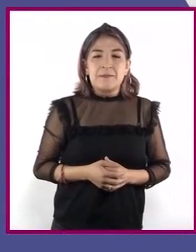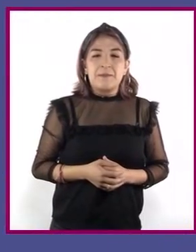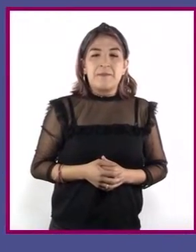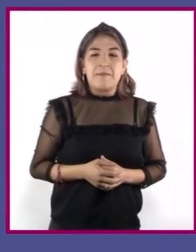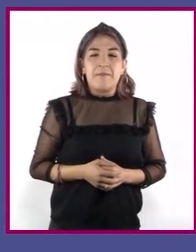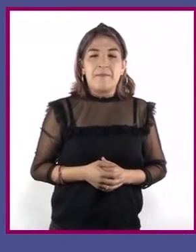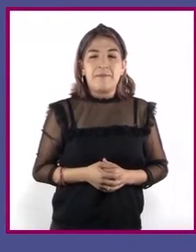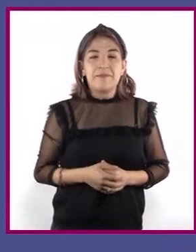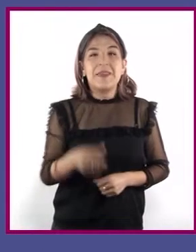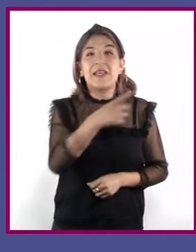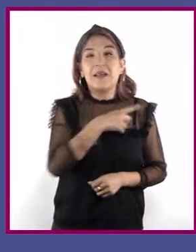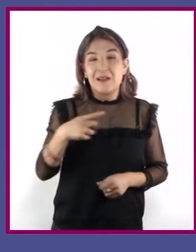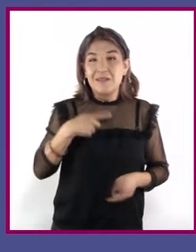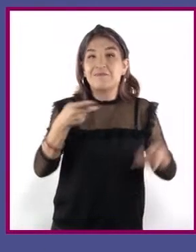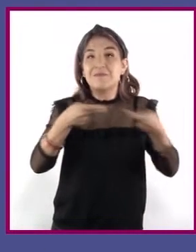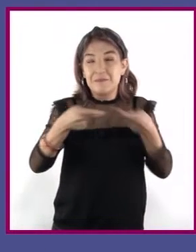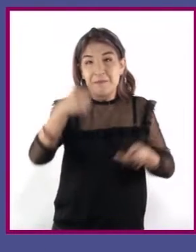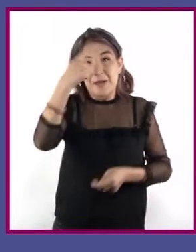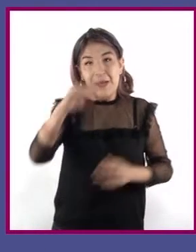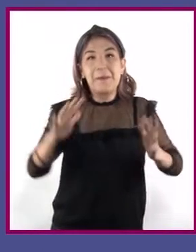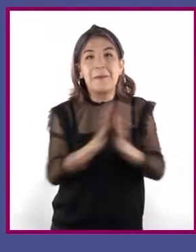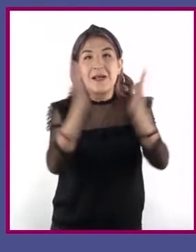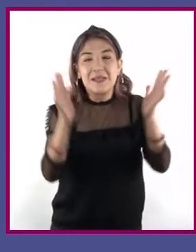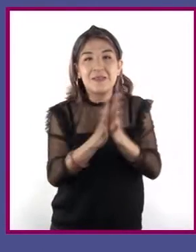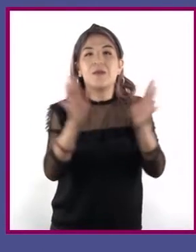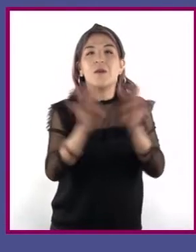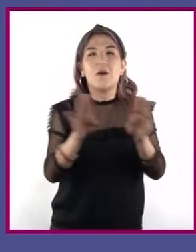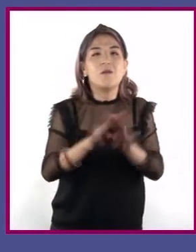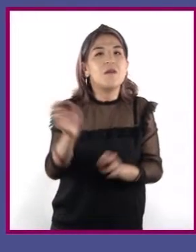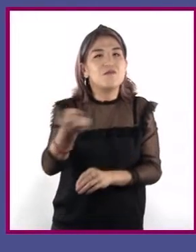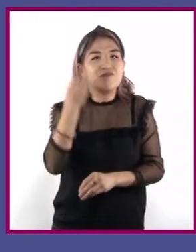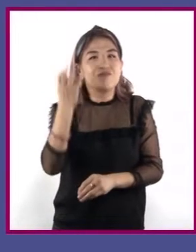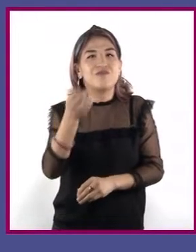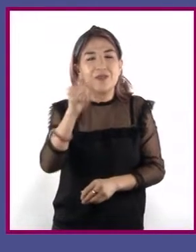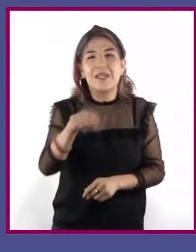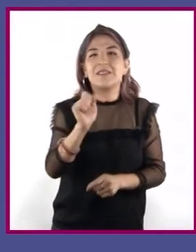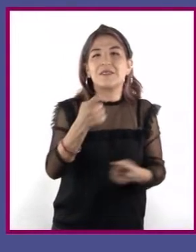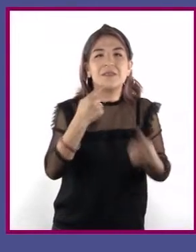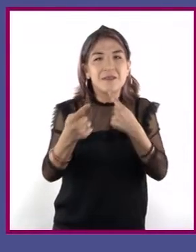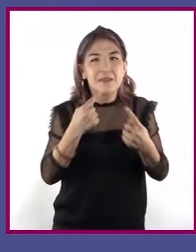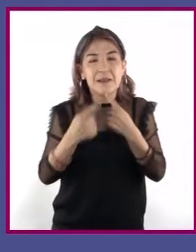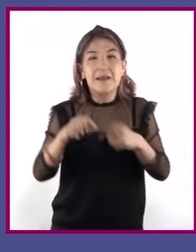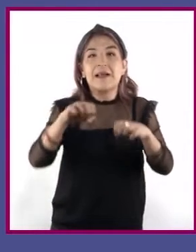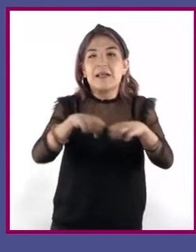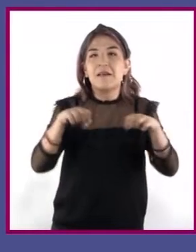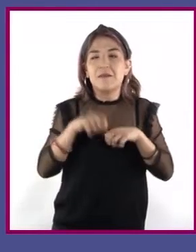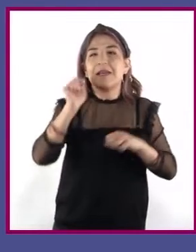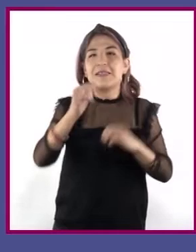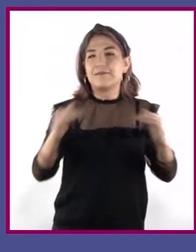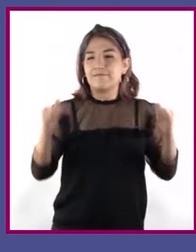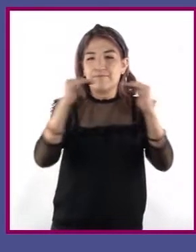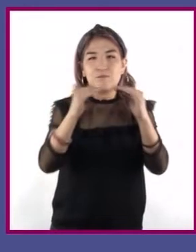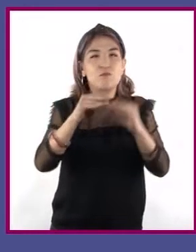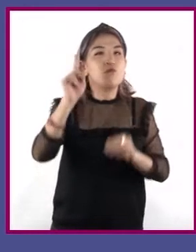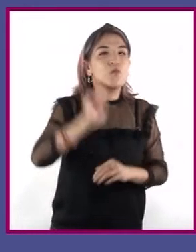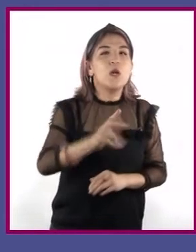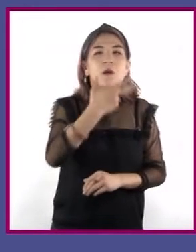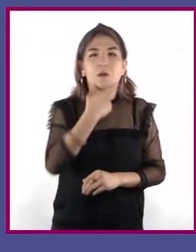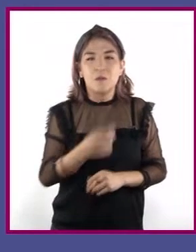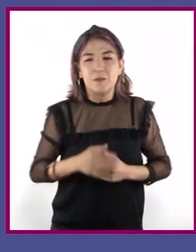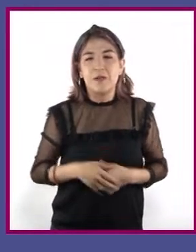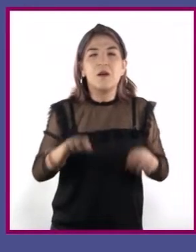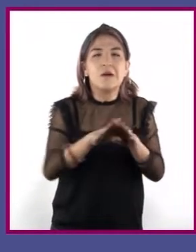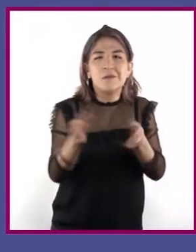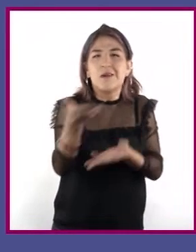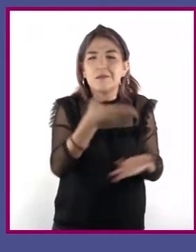3. Debíamos prepararnos para participar en un panel de discusión. Mi equipo y yo elegimos el tema inequidad de género. Para tener solidez en